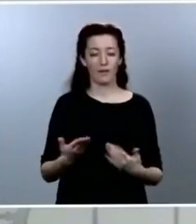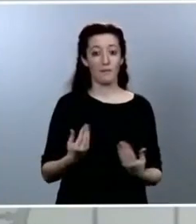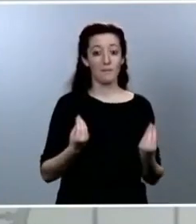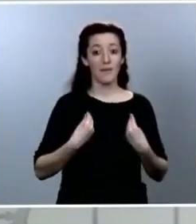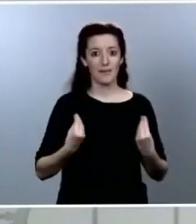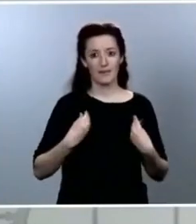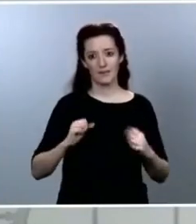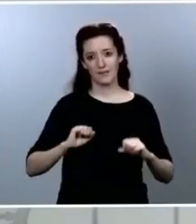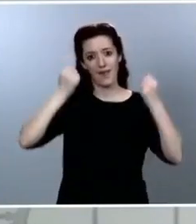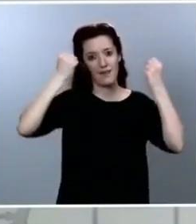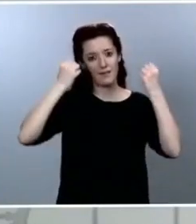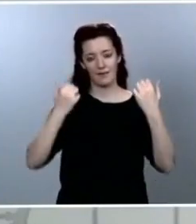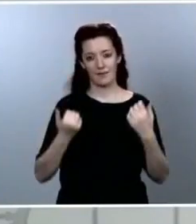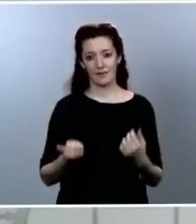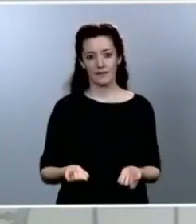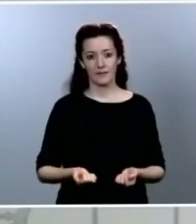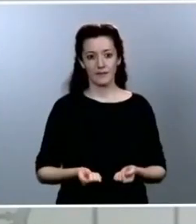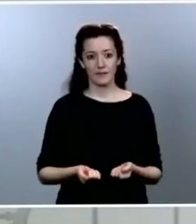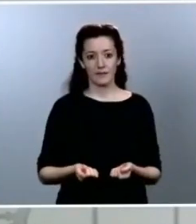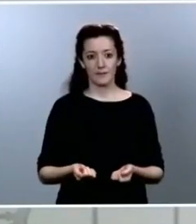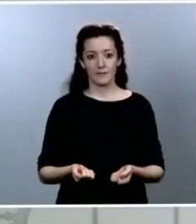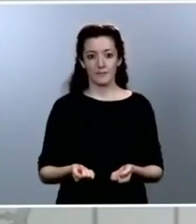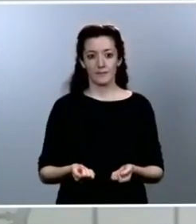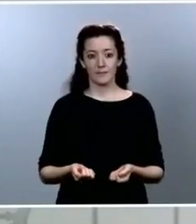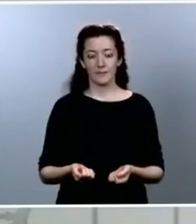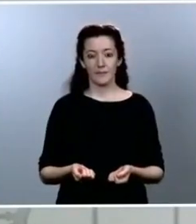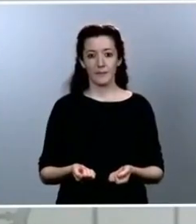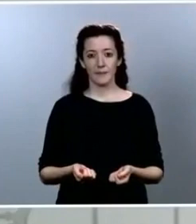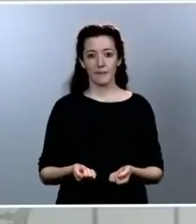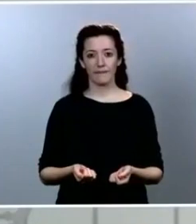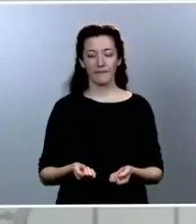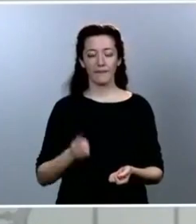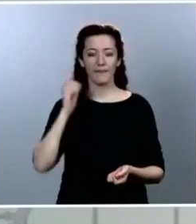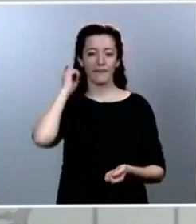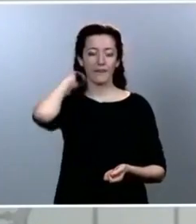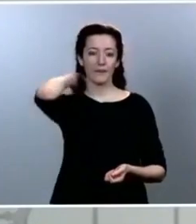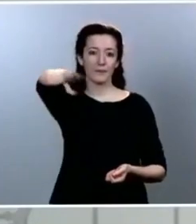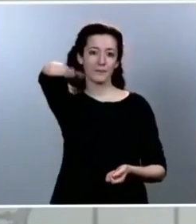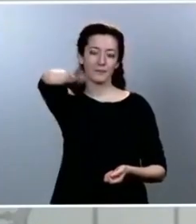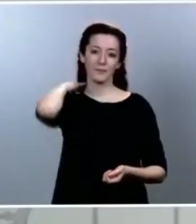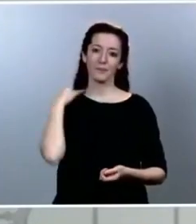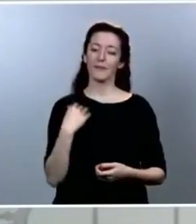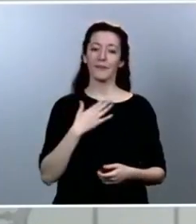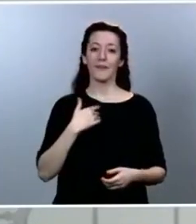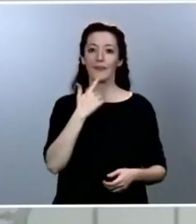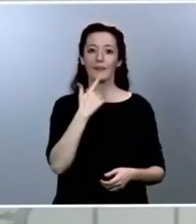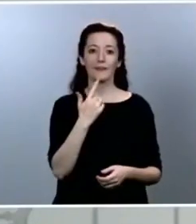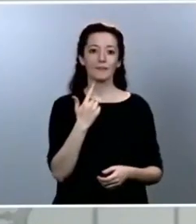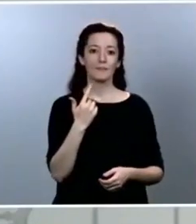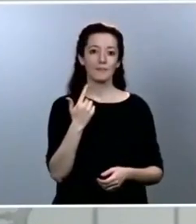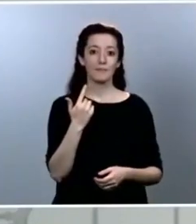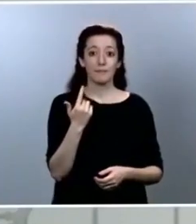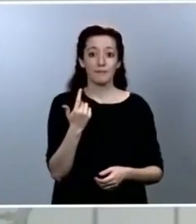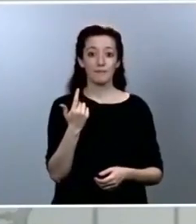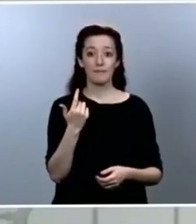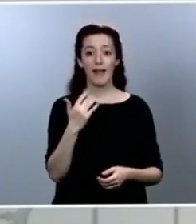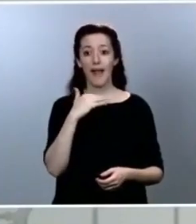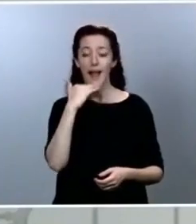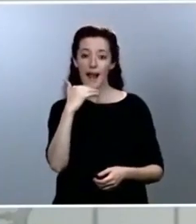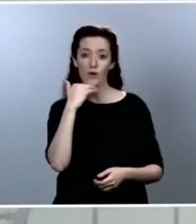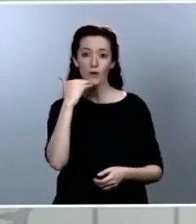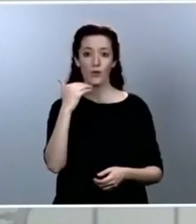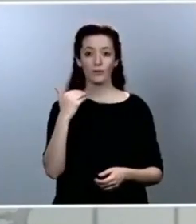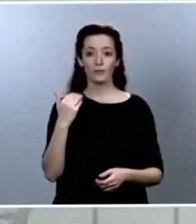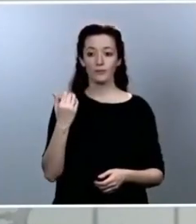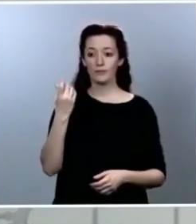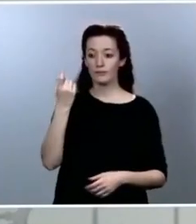no hay una condicionalidad, digamos, ajena a esta, a invertir todos